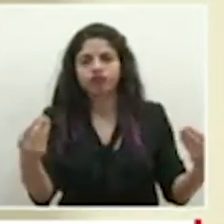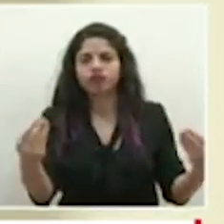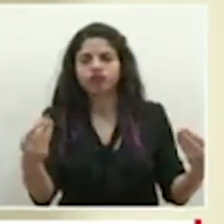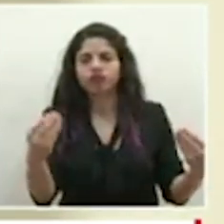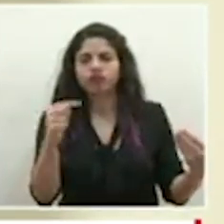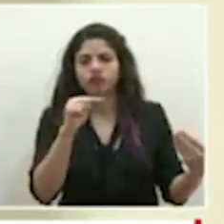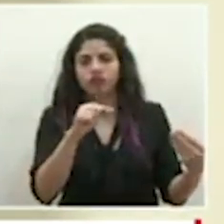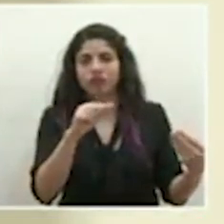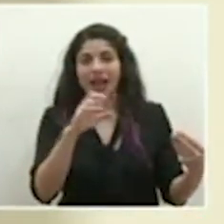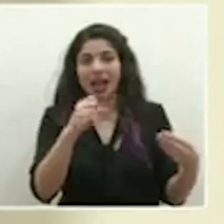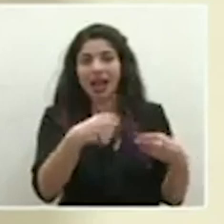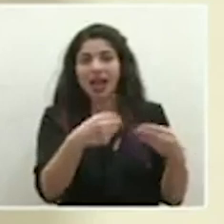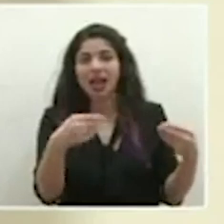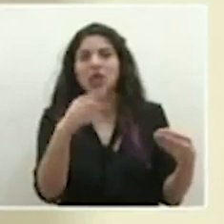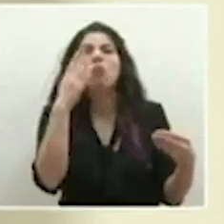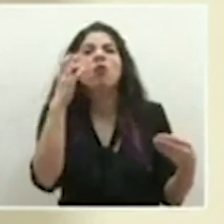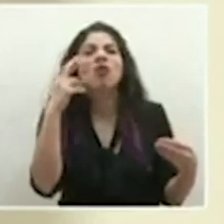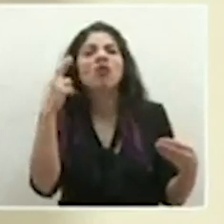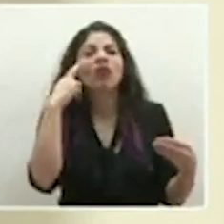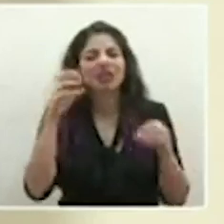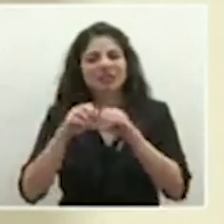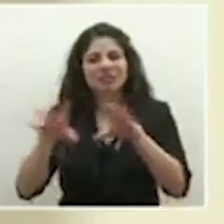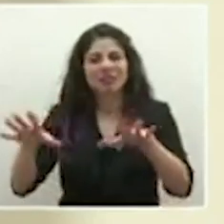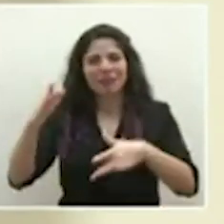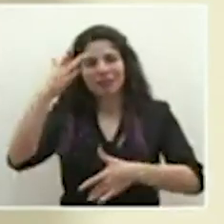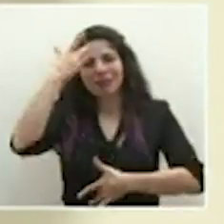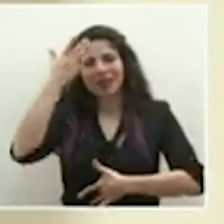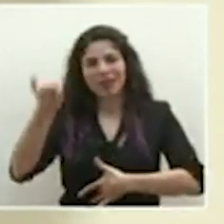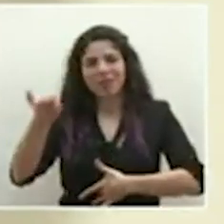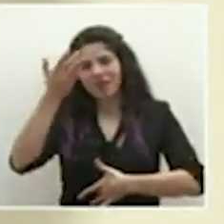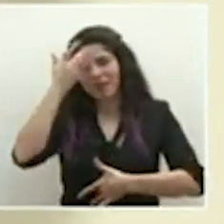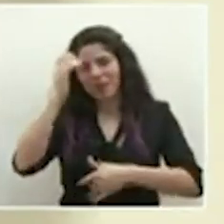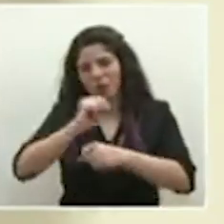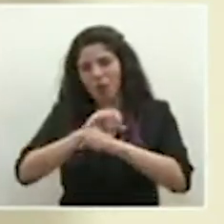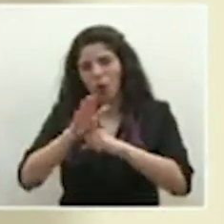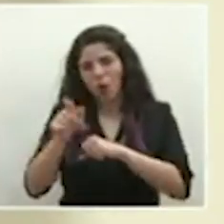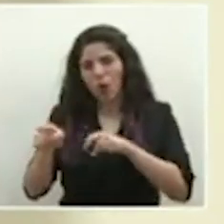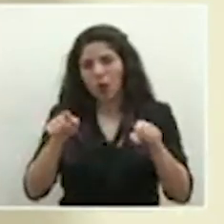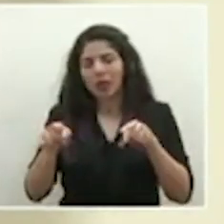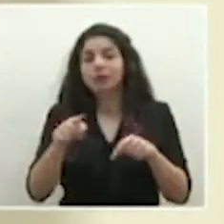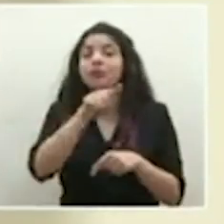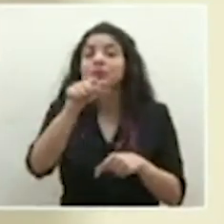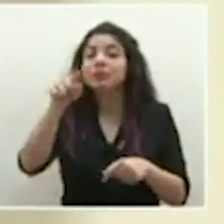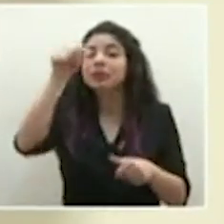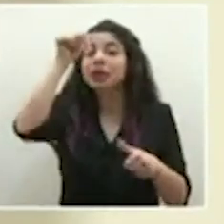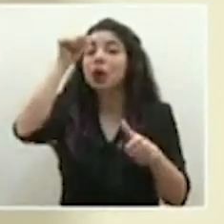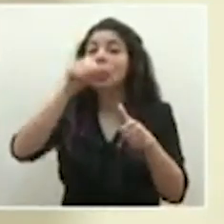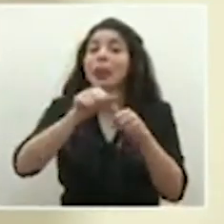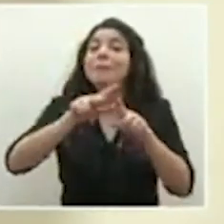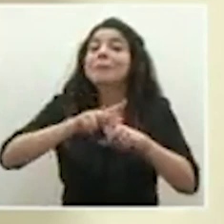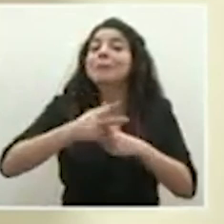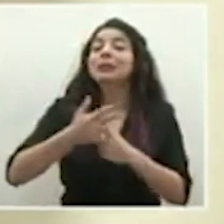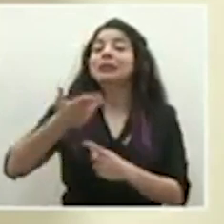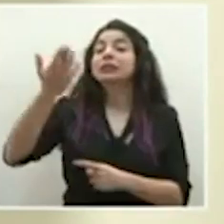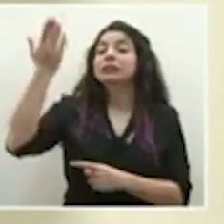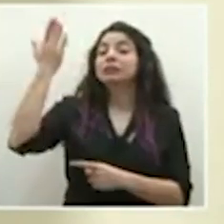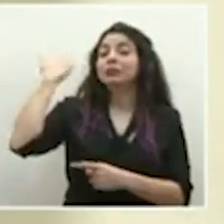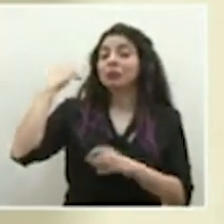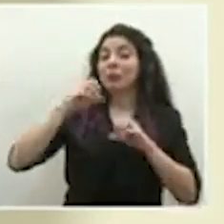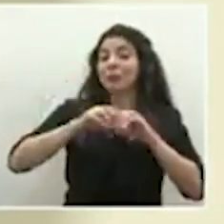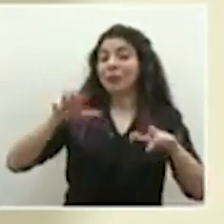a raíz de la pandemia por esta enfermedad de COVID-19. Recordemos que al inicio de esta pandemia,